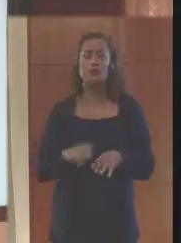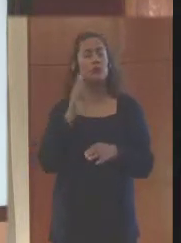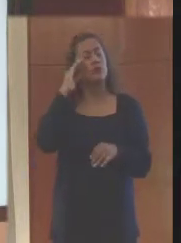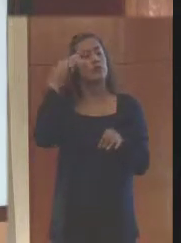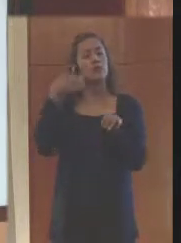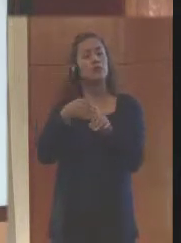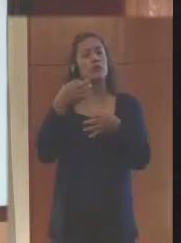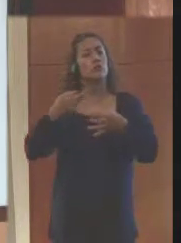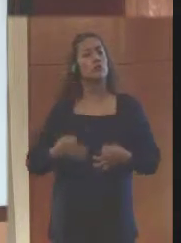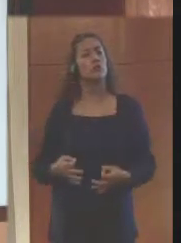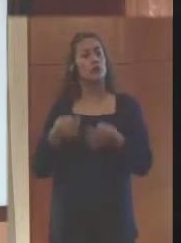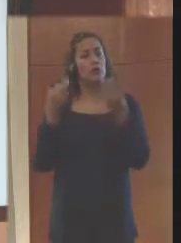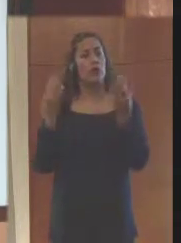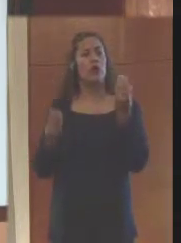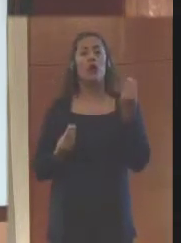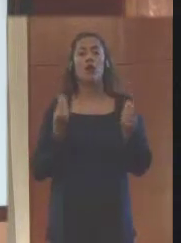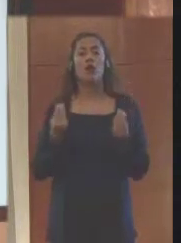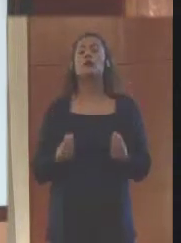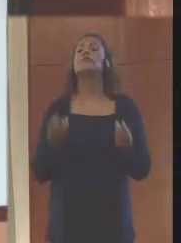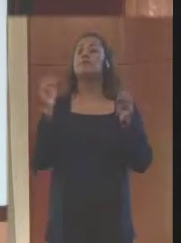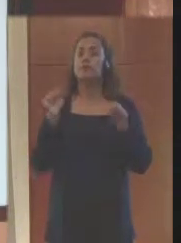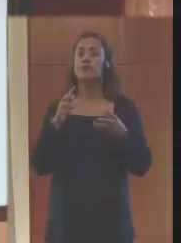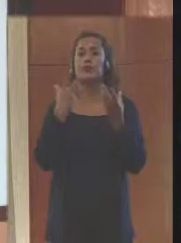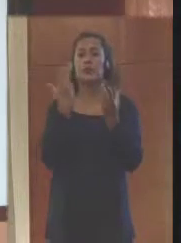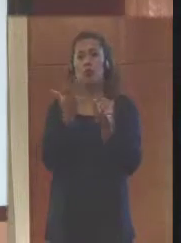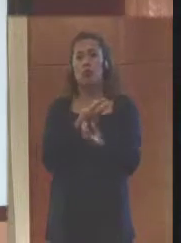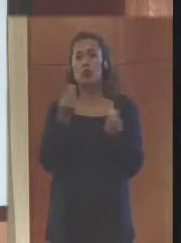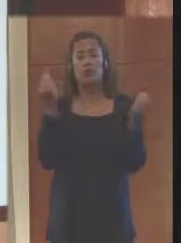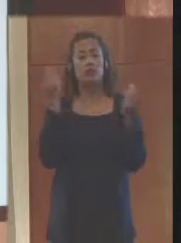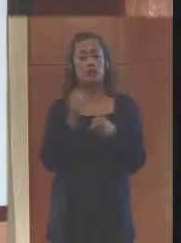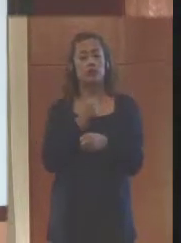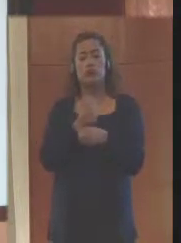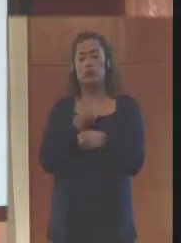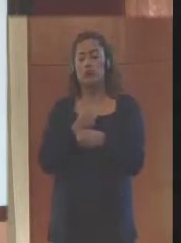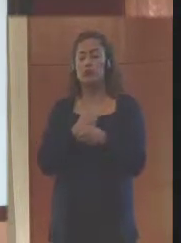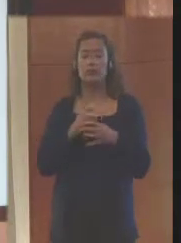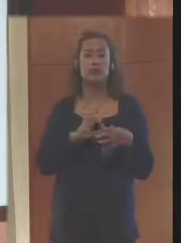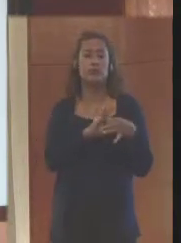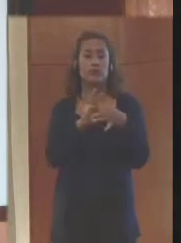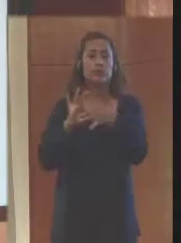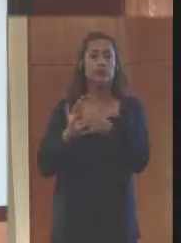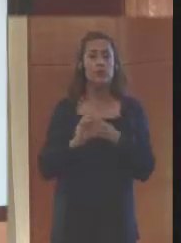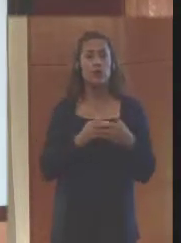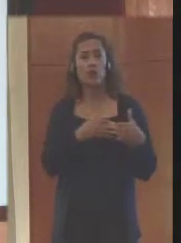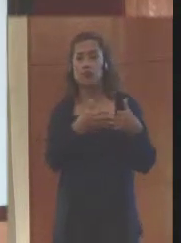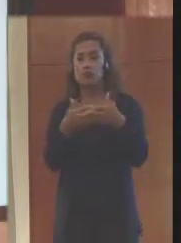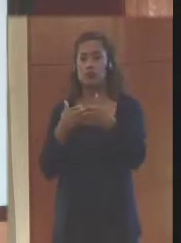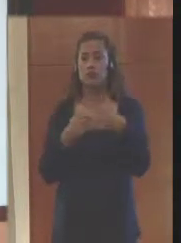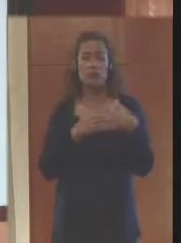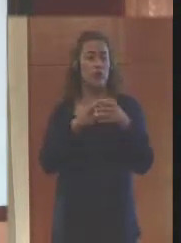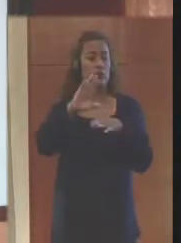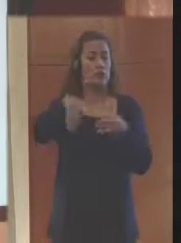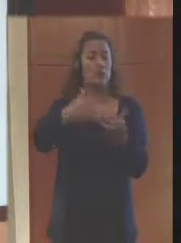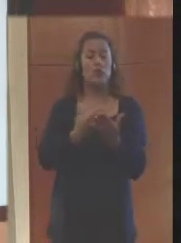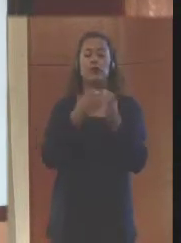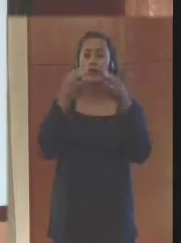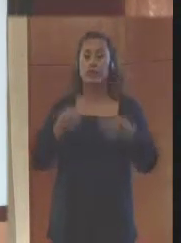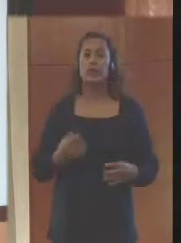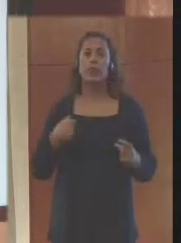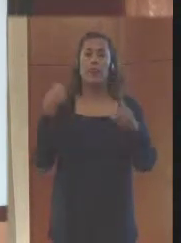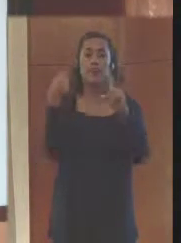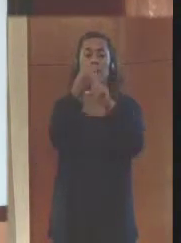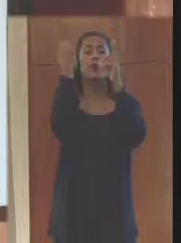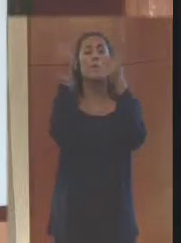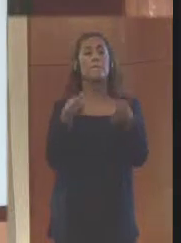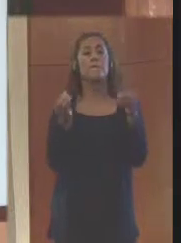El objetivo fundamental es realizarlos de una manera articulada para que tengan un mayor impacto y se tenga también una mayor